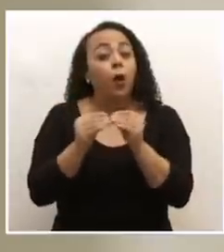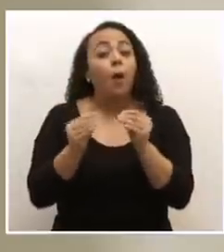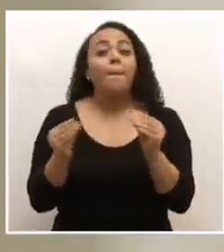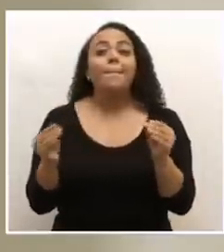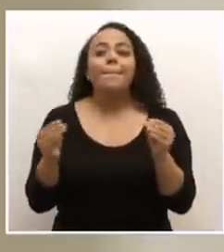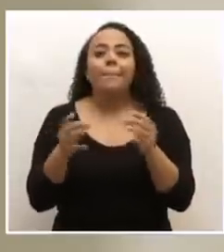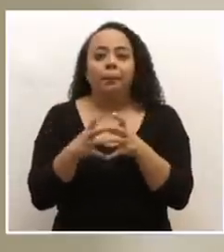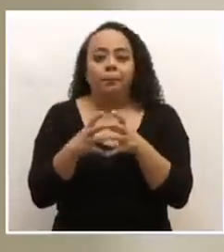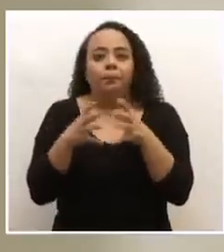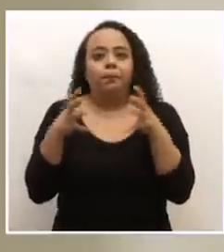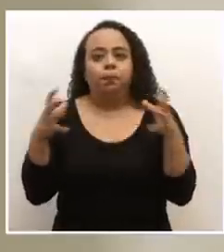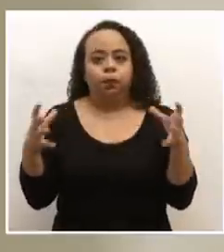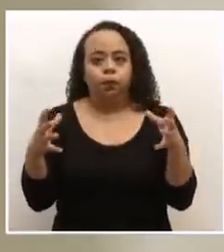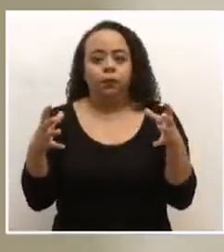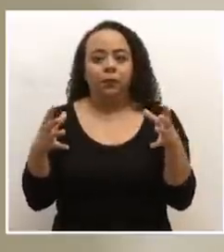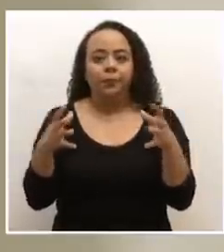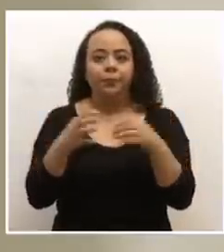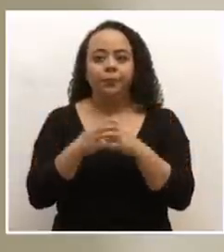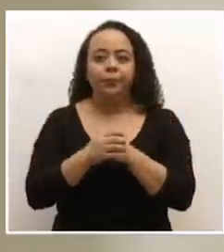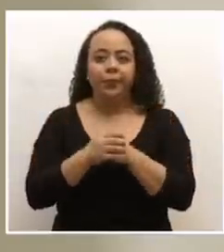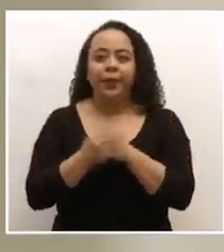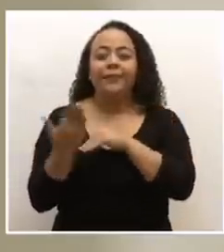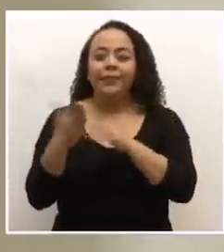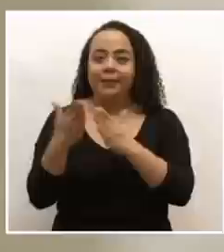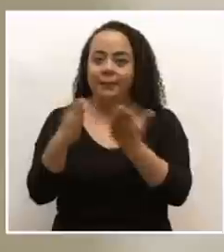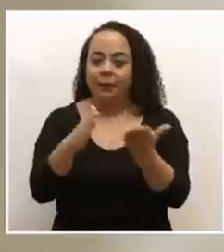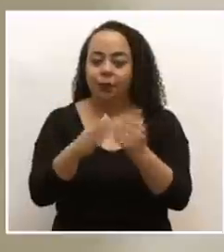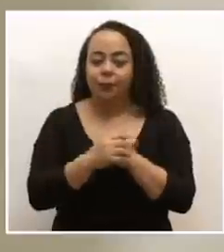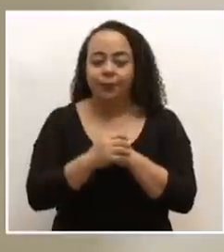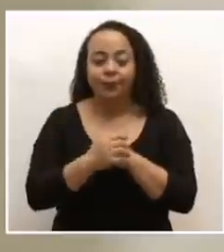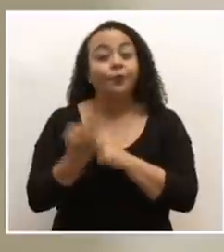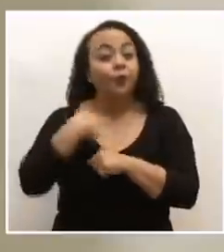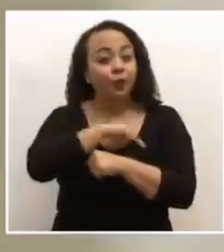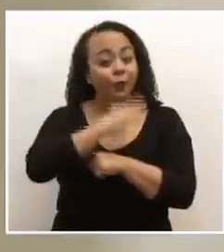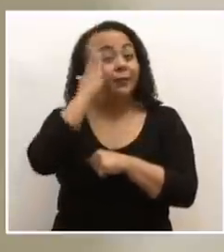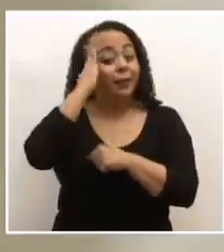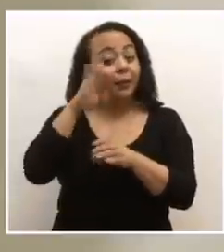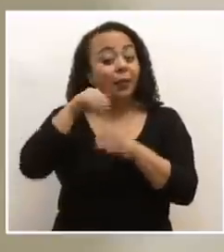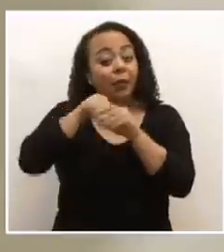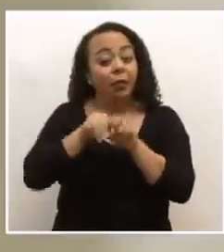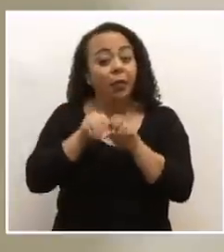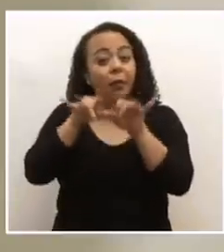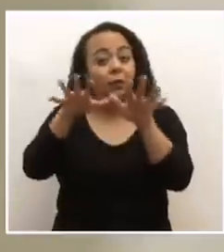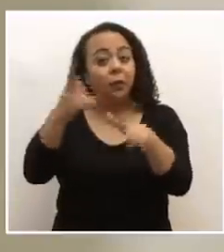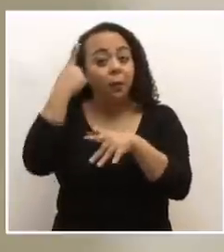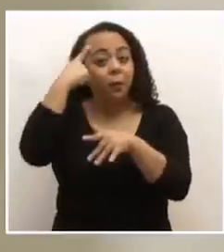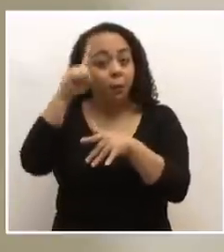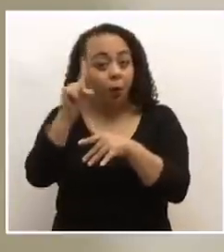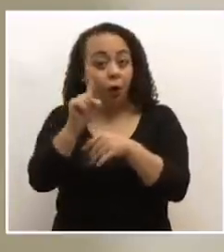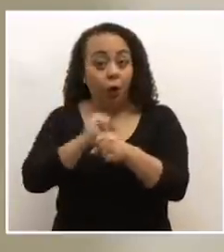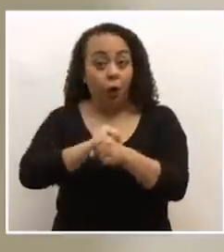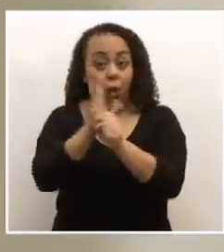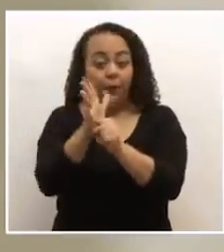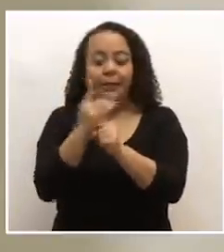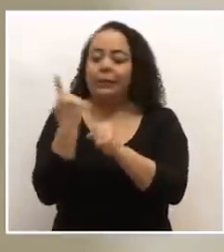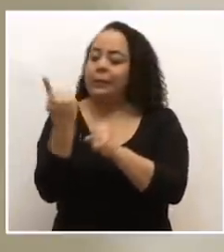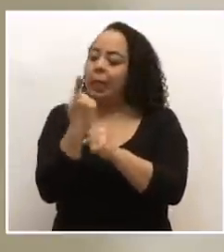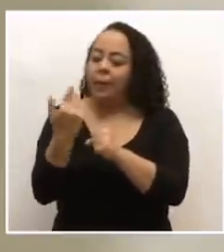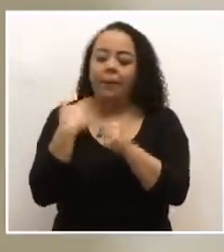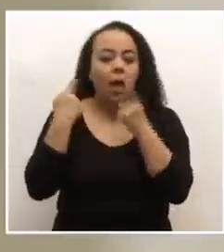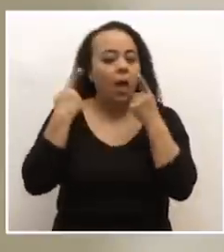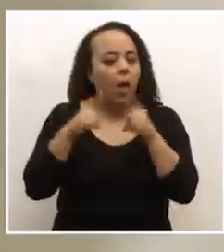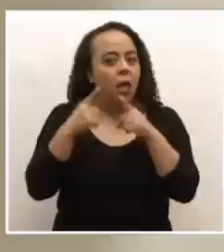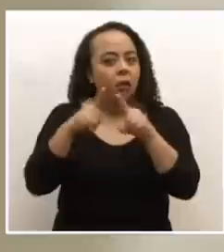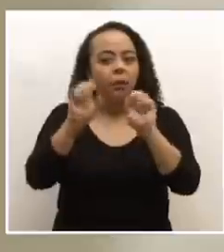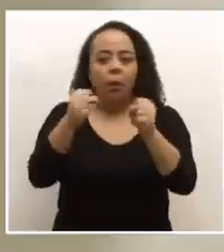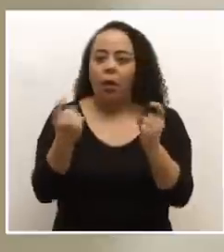amplificada o más aumentada de fallecimientos. Sabemos que en medio de la transmisión que se da por el SARS-CoV-2 van a seguir habiendo casos que se